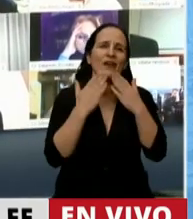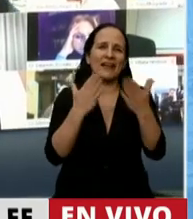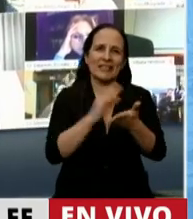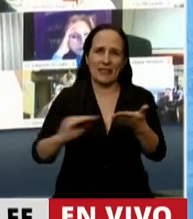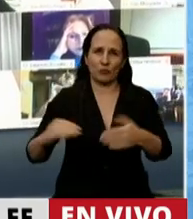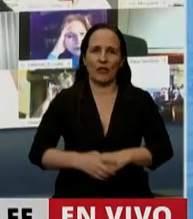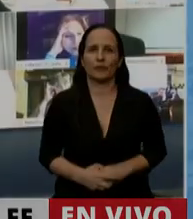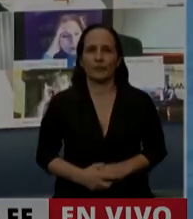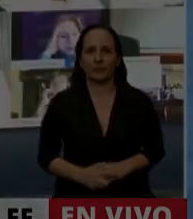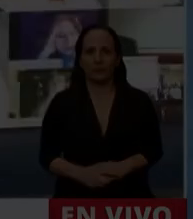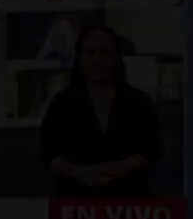diputado. Gracias, diputado.